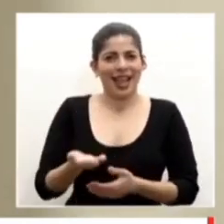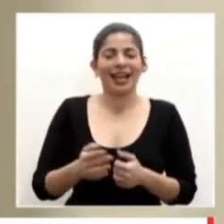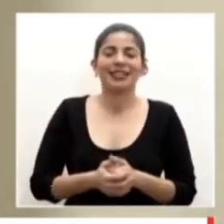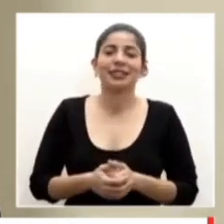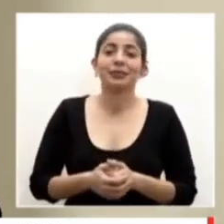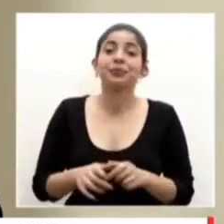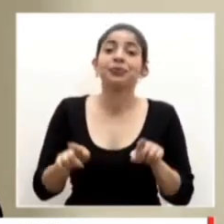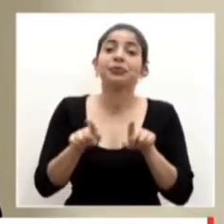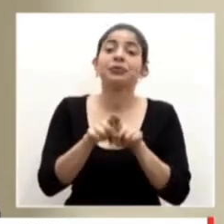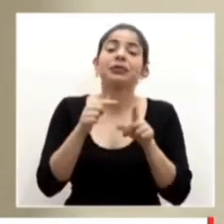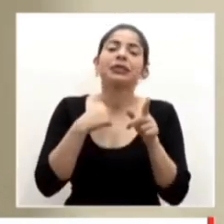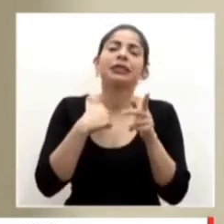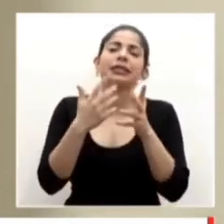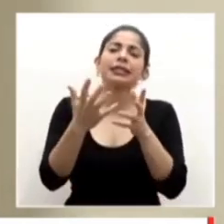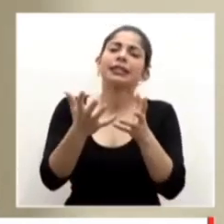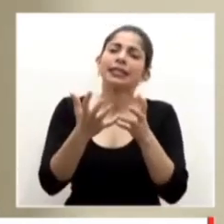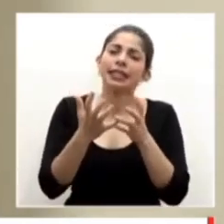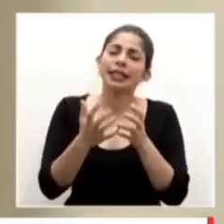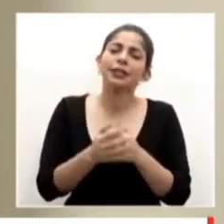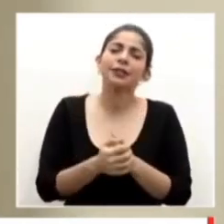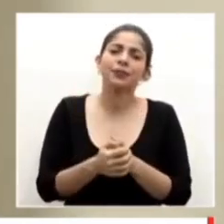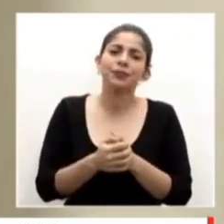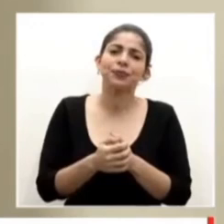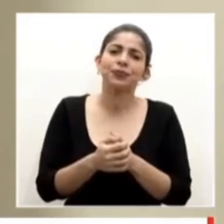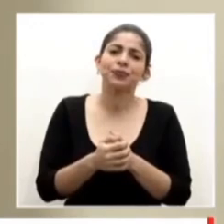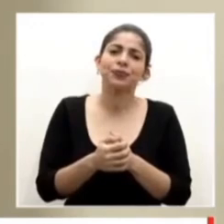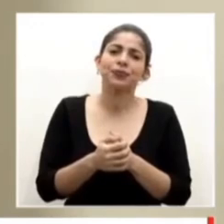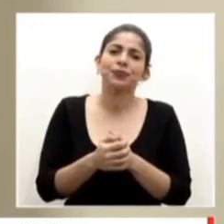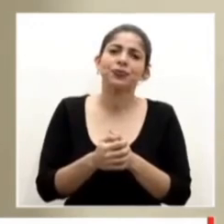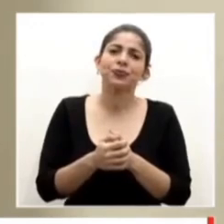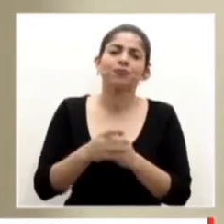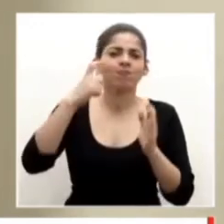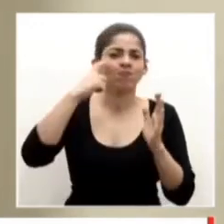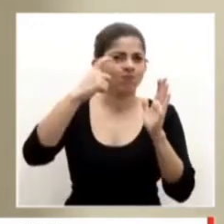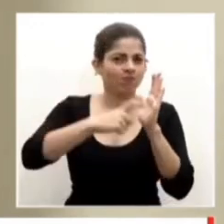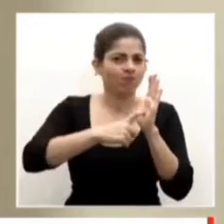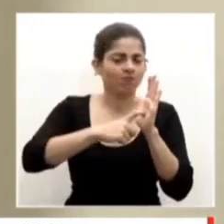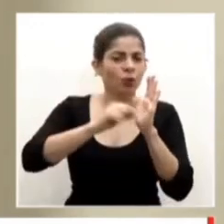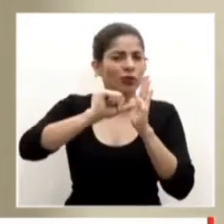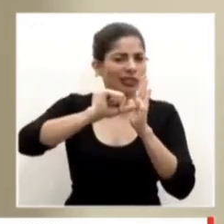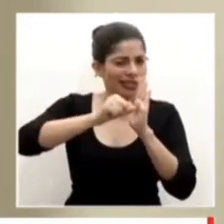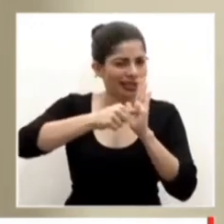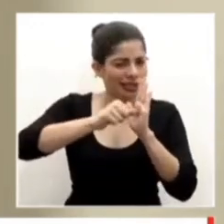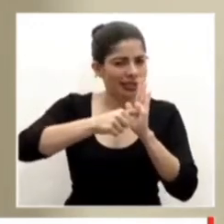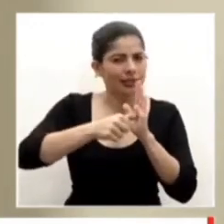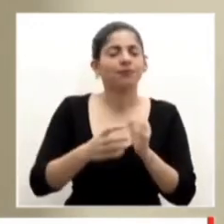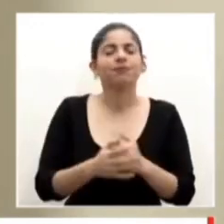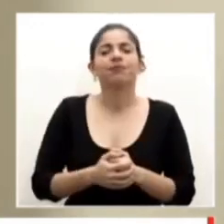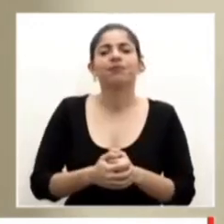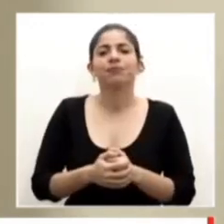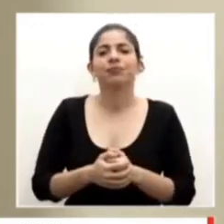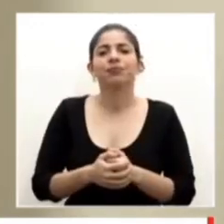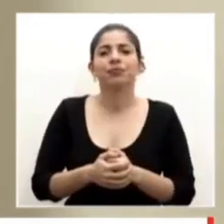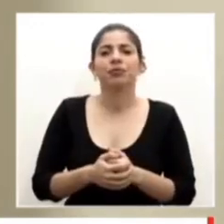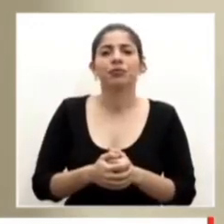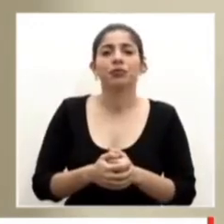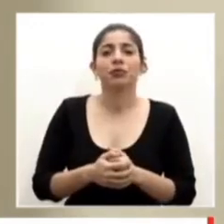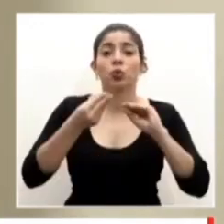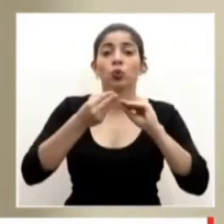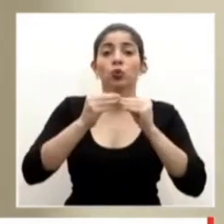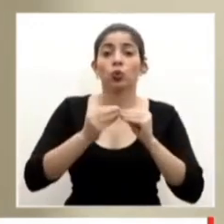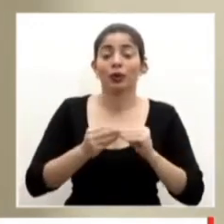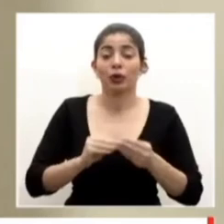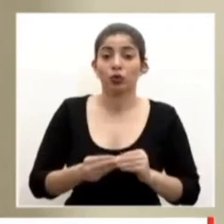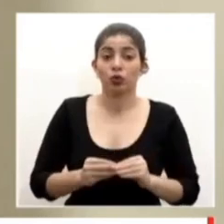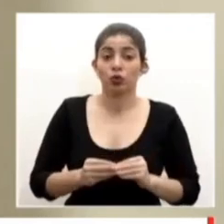Y quisiera nada más resaltar que los números